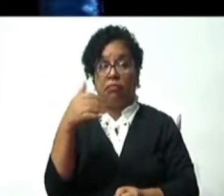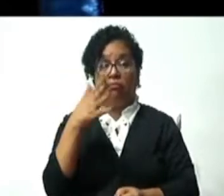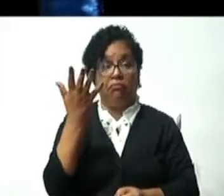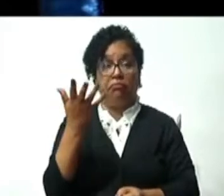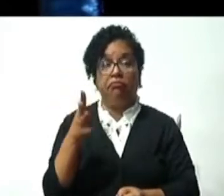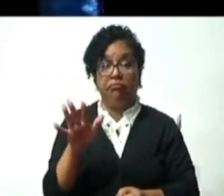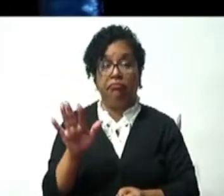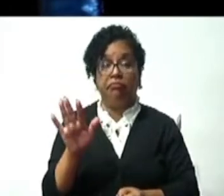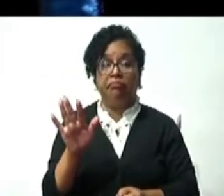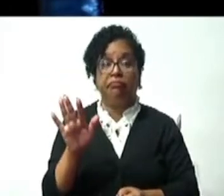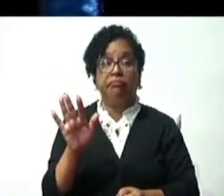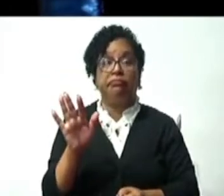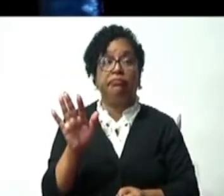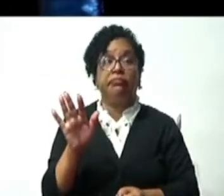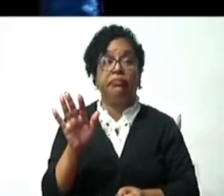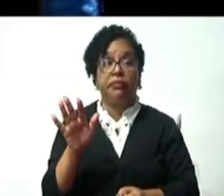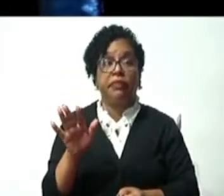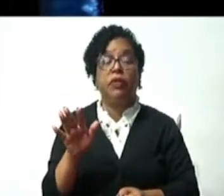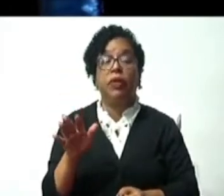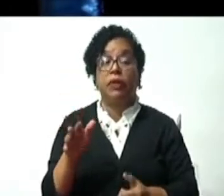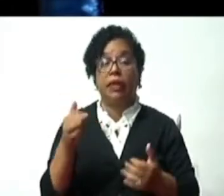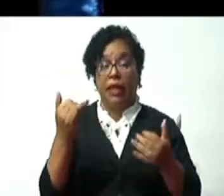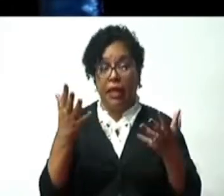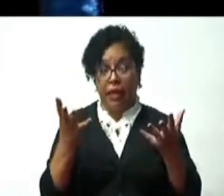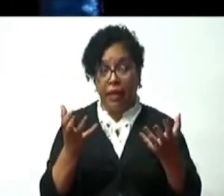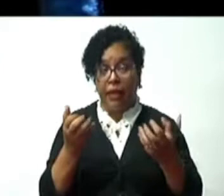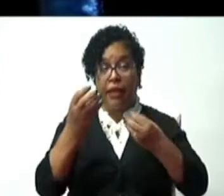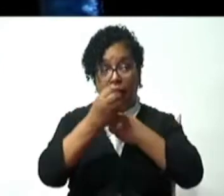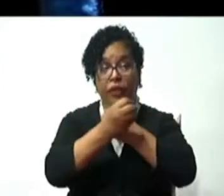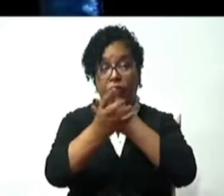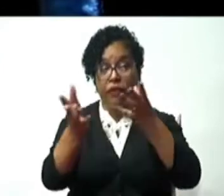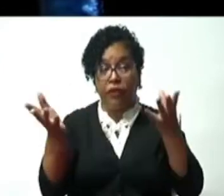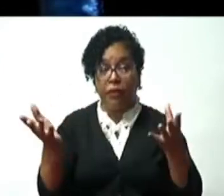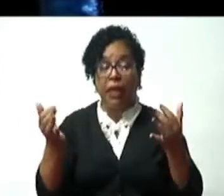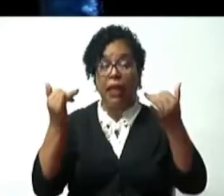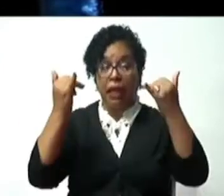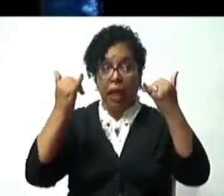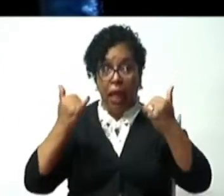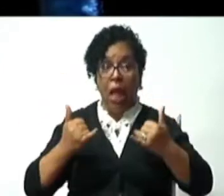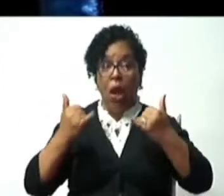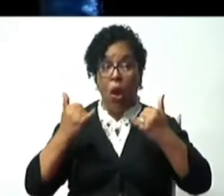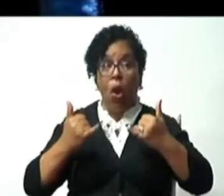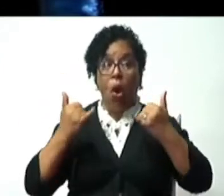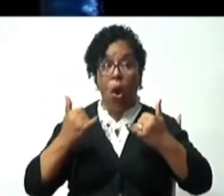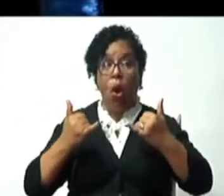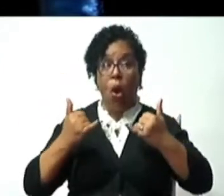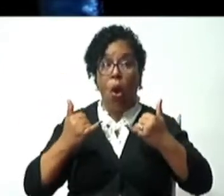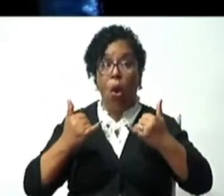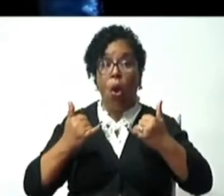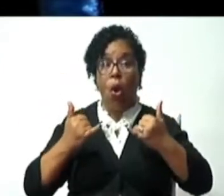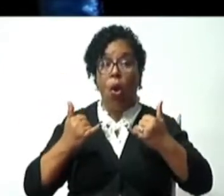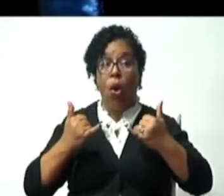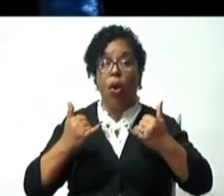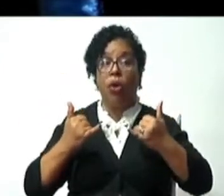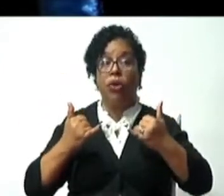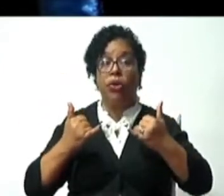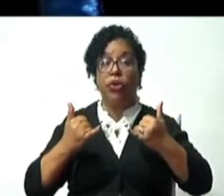que a partir del día de hoy, bueno, desde ayer ya formalmente pertenezco a este hemiciclo como diputado del partido